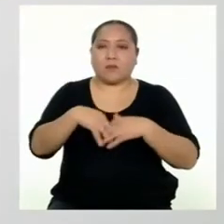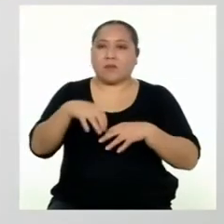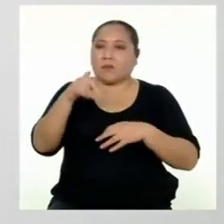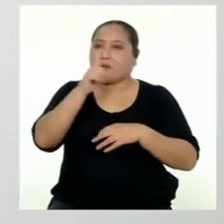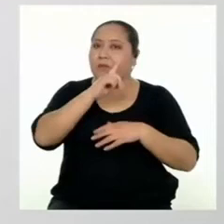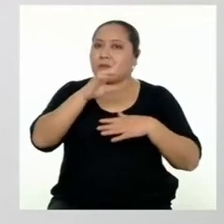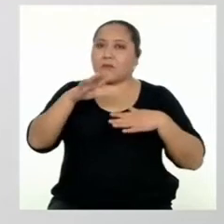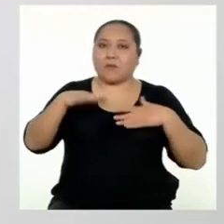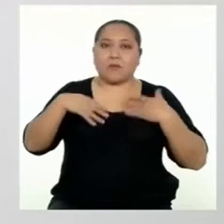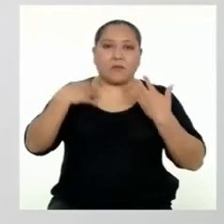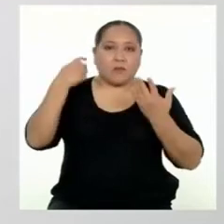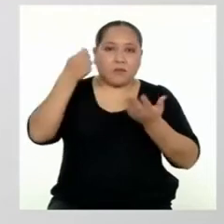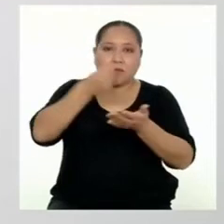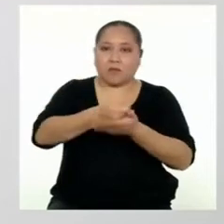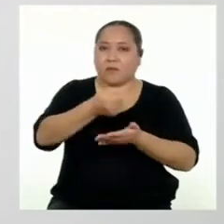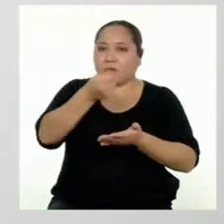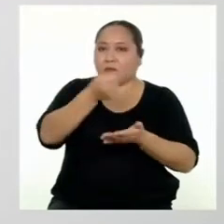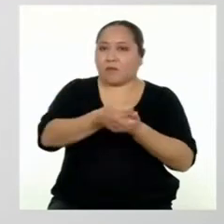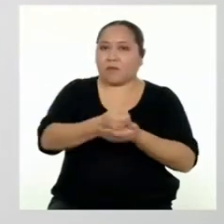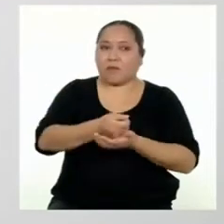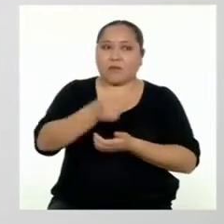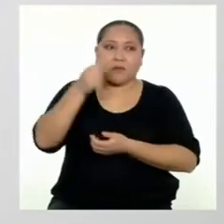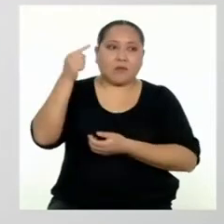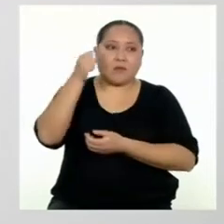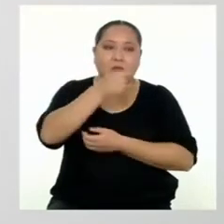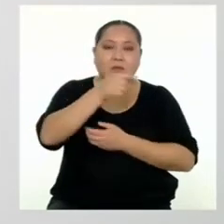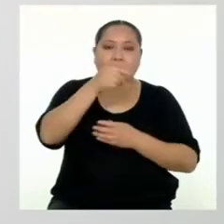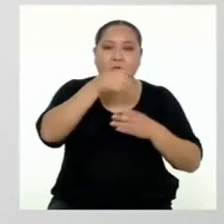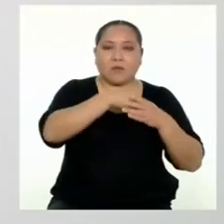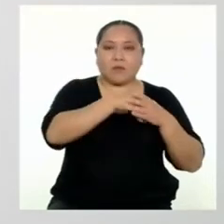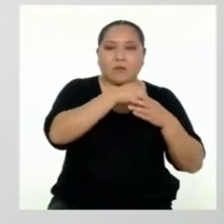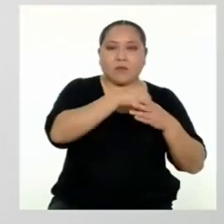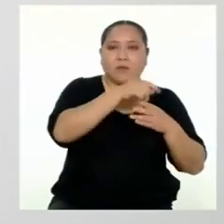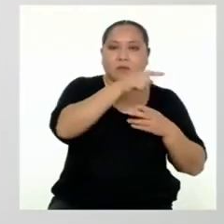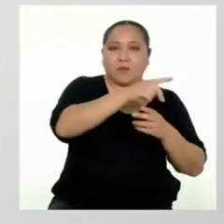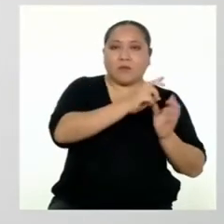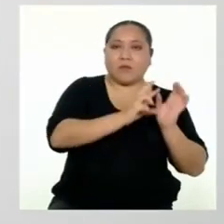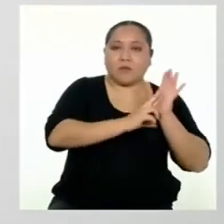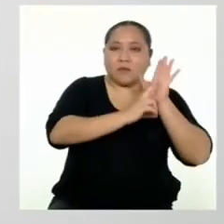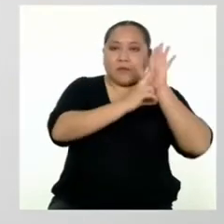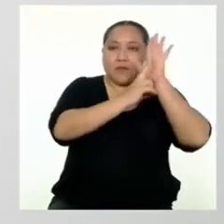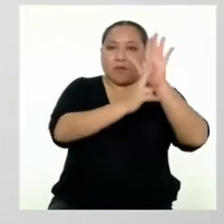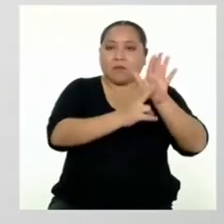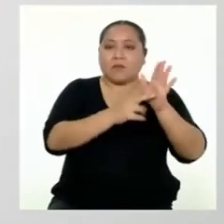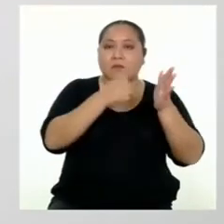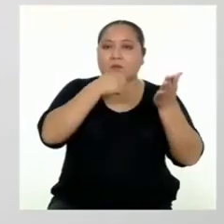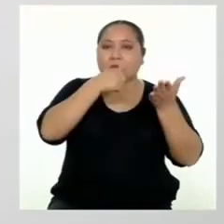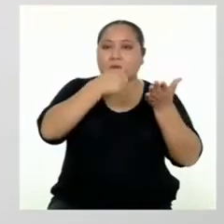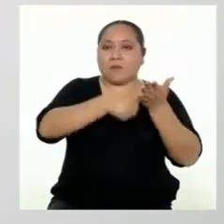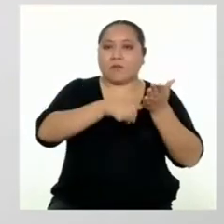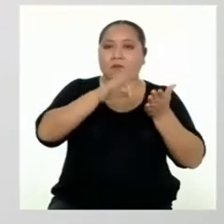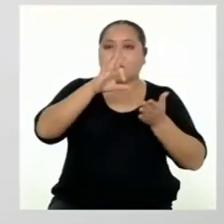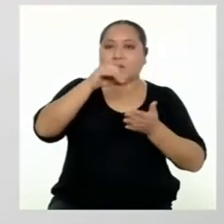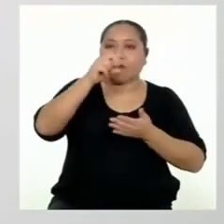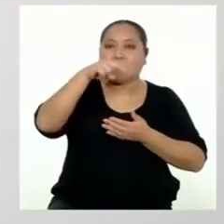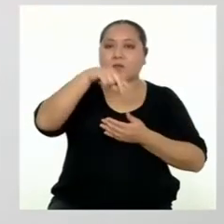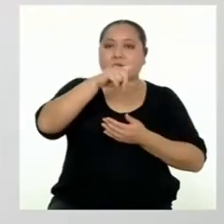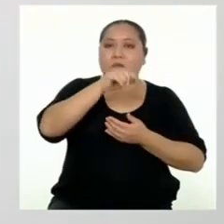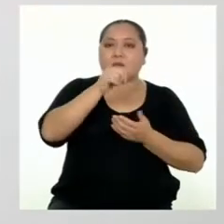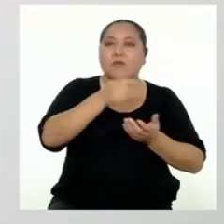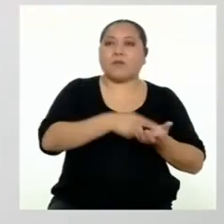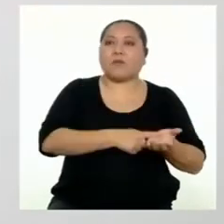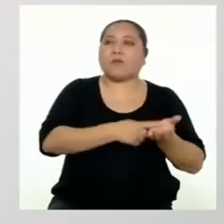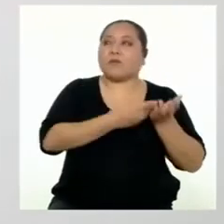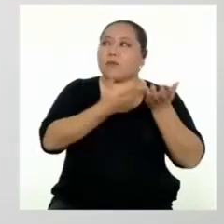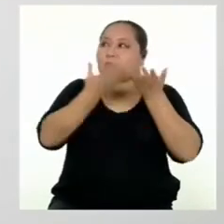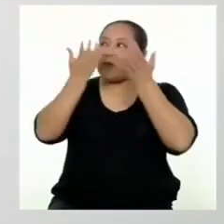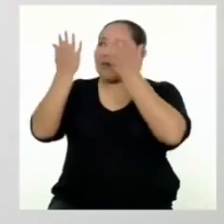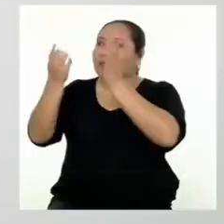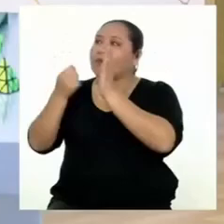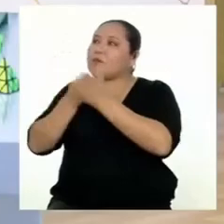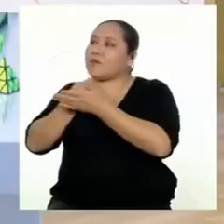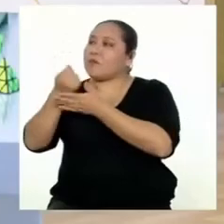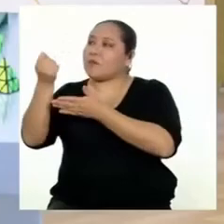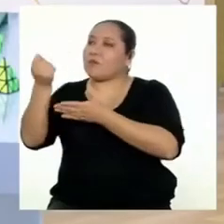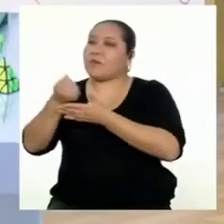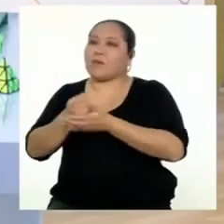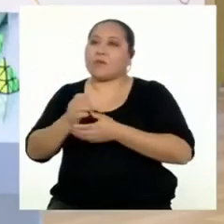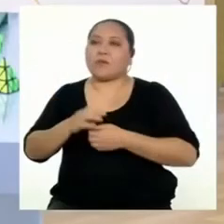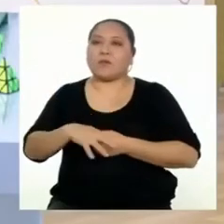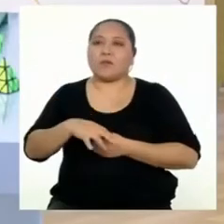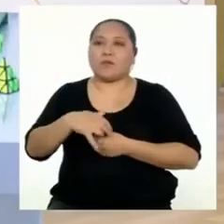no logre pagar, la entidad financiera que te dio la carta fianza deberá hacerlo.